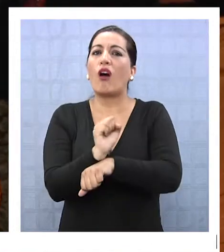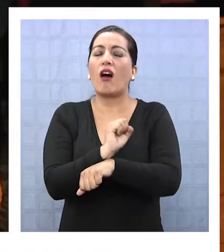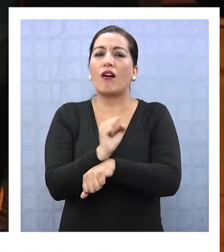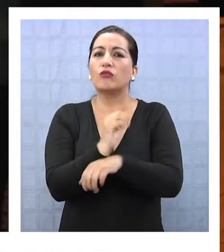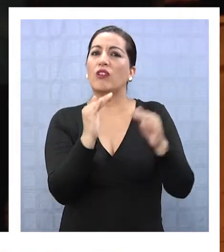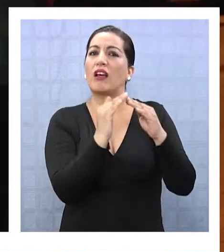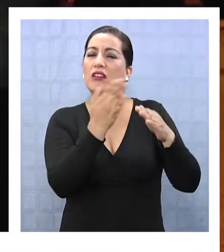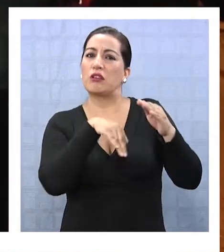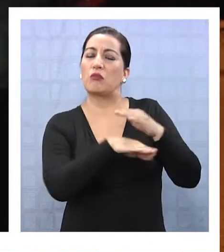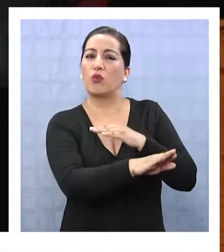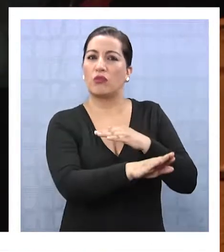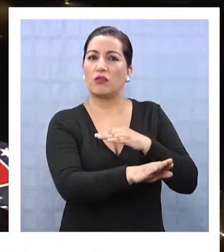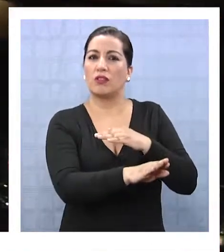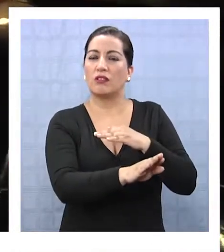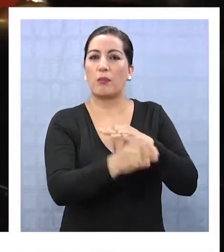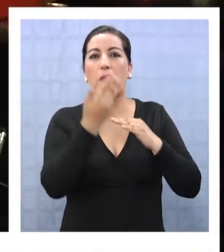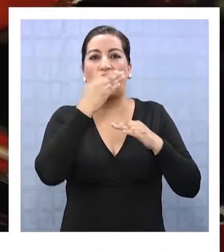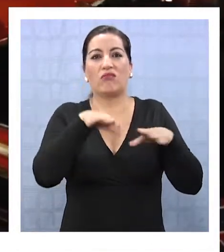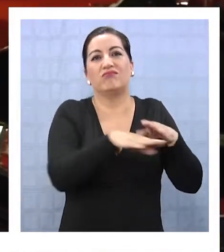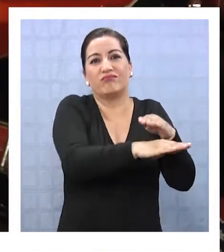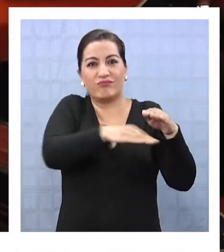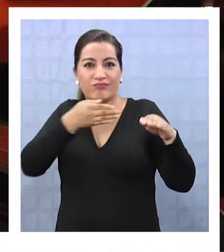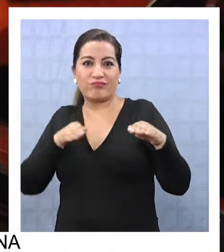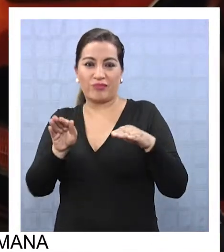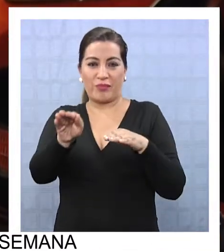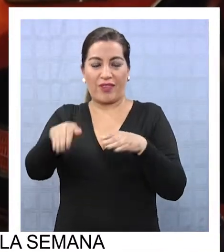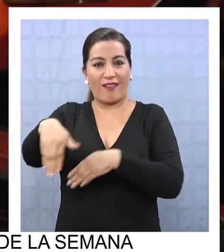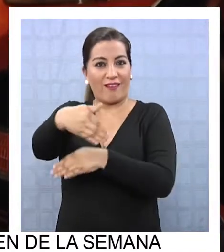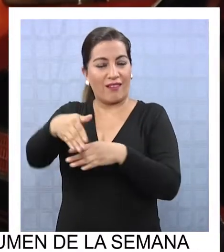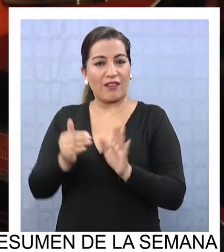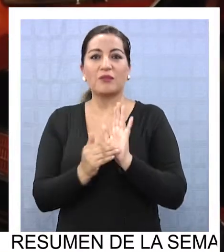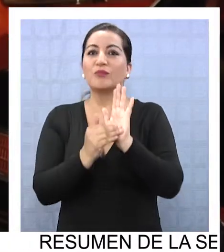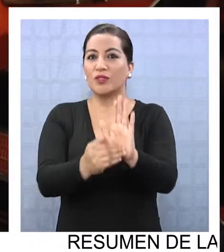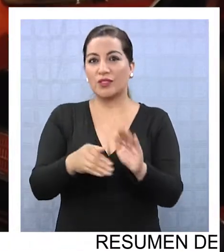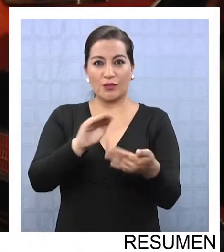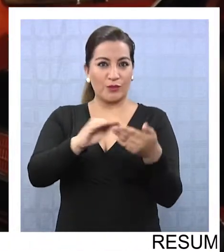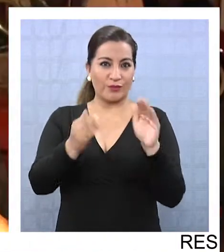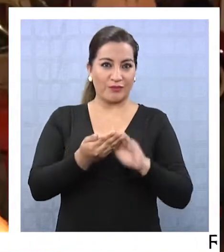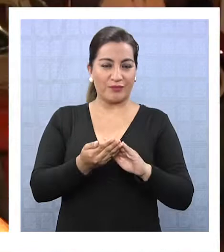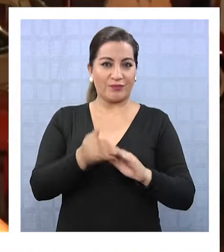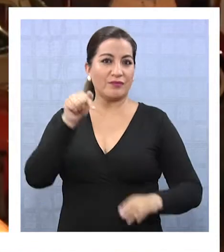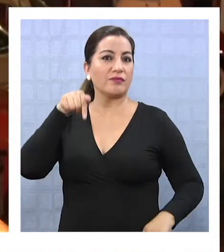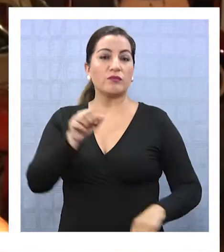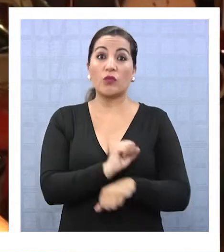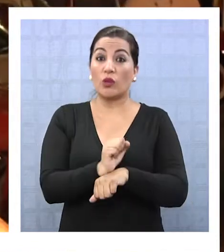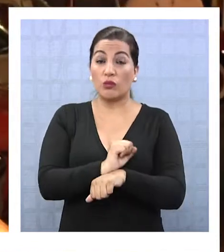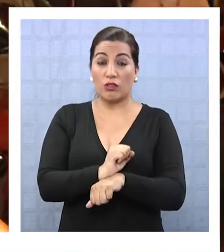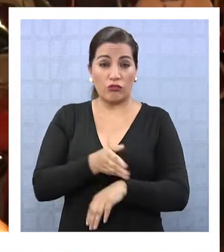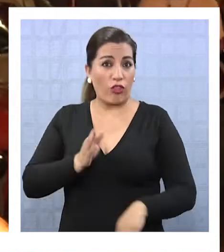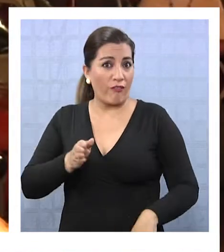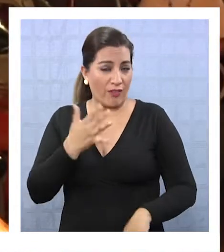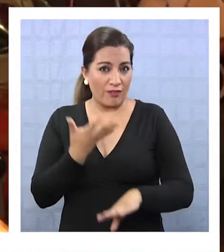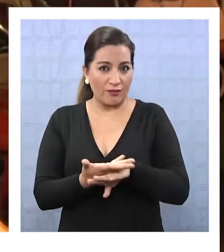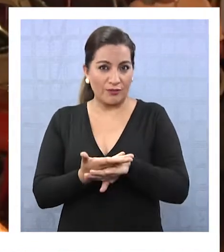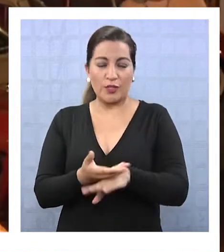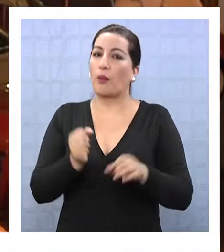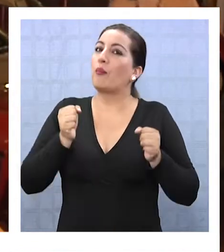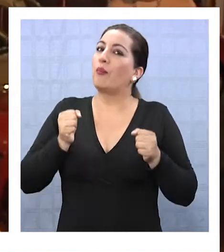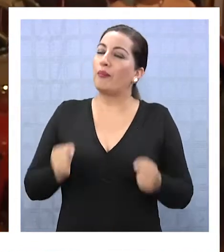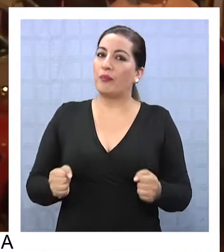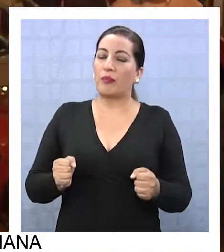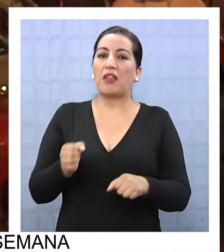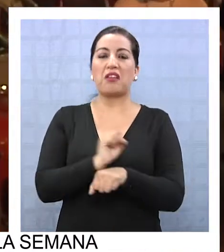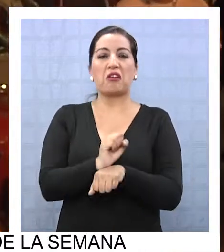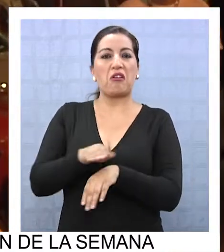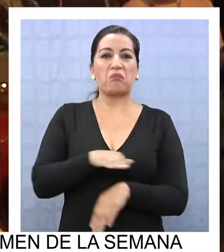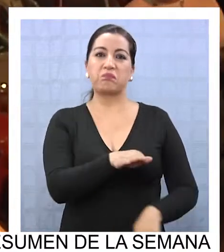guardados en las casas, la idea era sacarlos a la calle y mostrarle a la comunidad que estos autos aún existen, que aún pueden